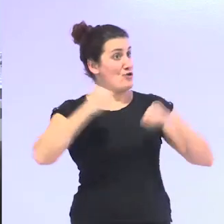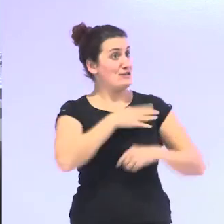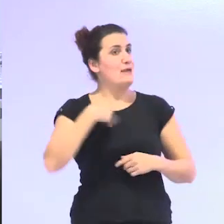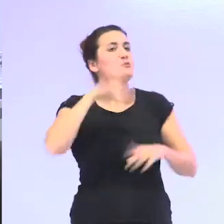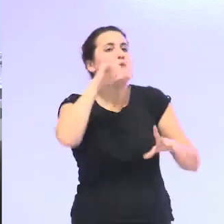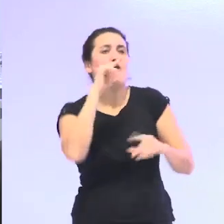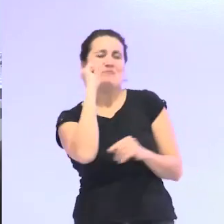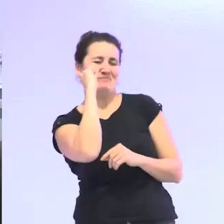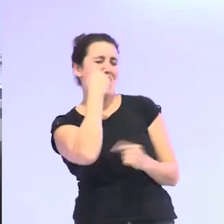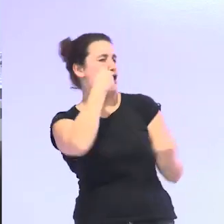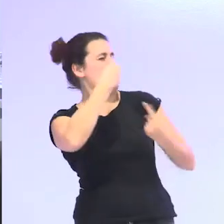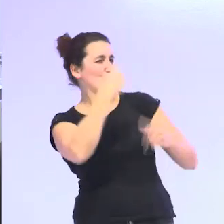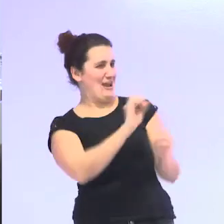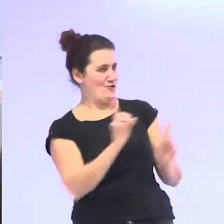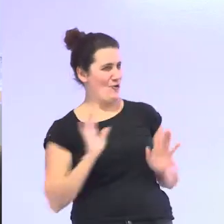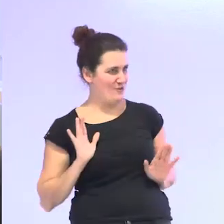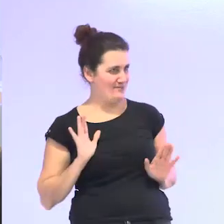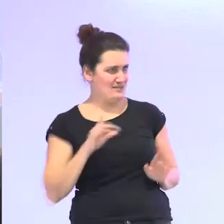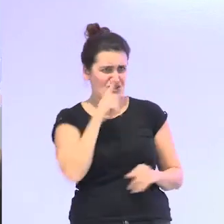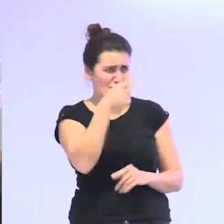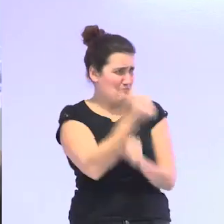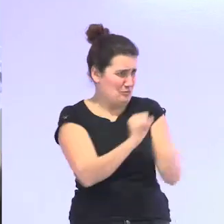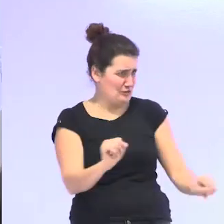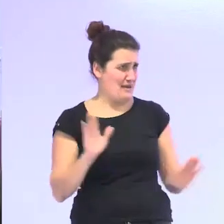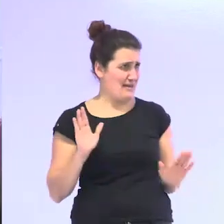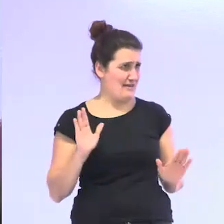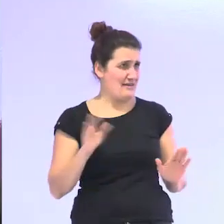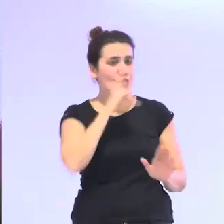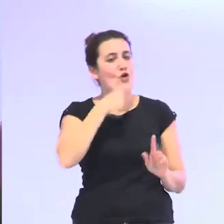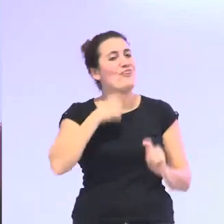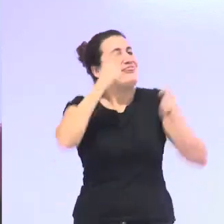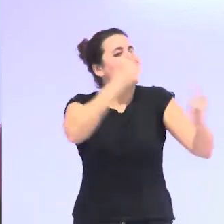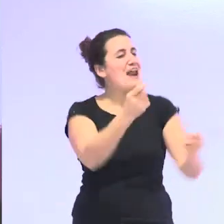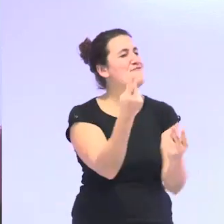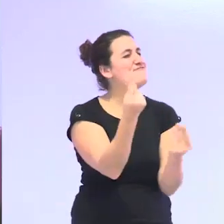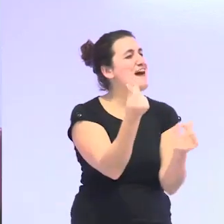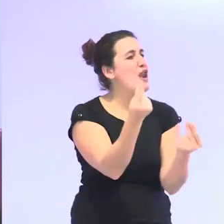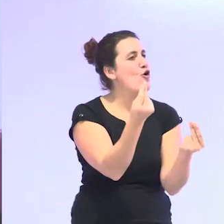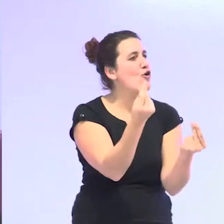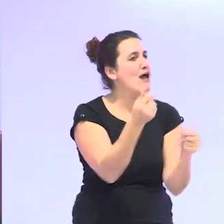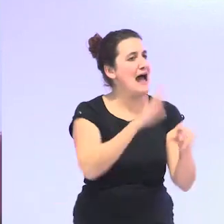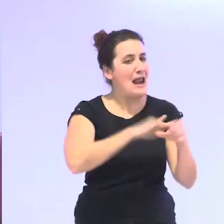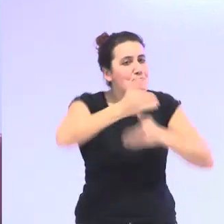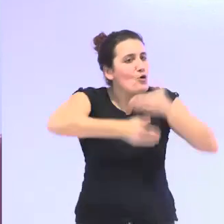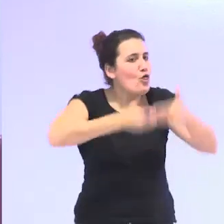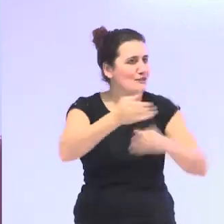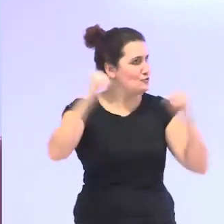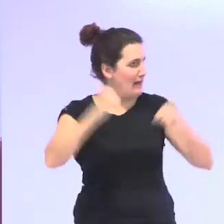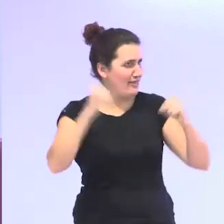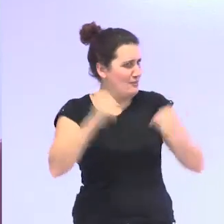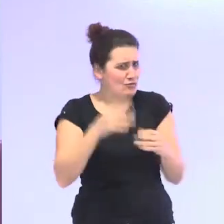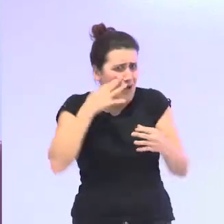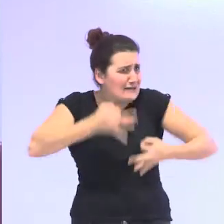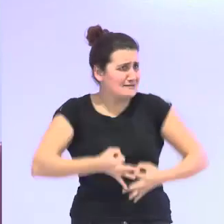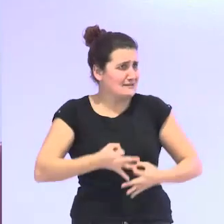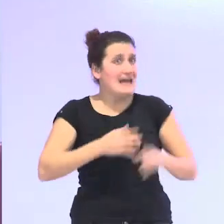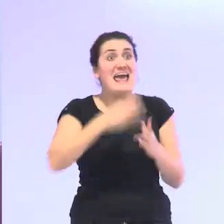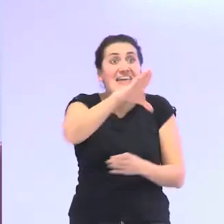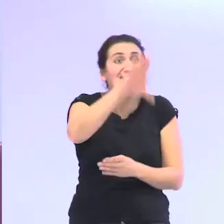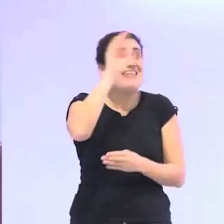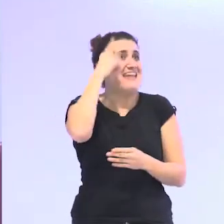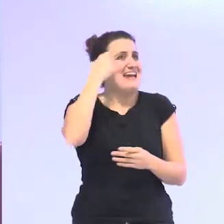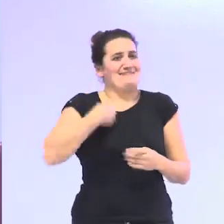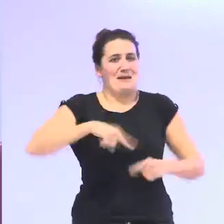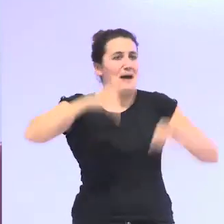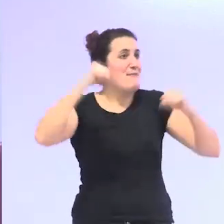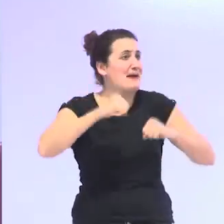nos note y eso no puede ser tenemos que darle valor al propio proceso de envejecimiento y entender que el envejecimiento es un